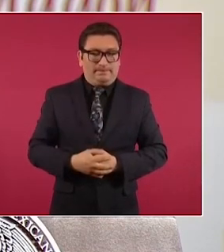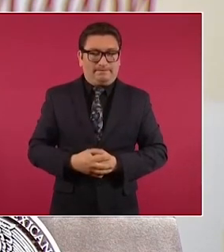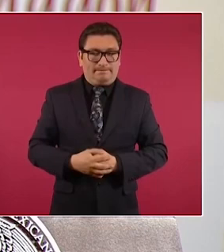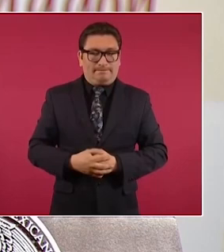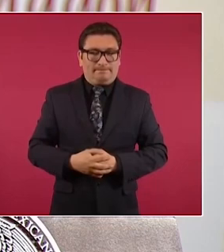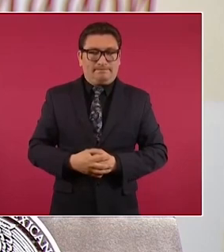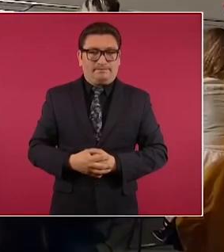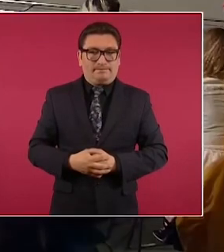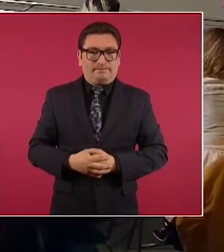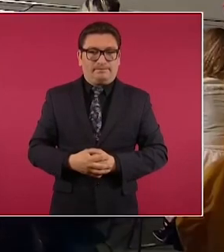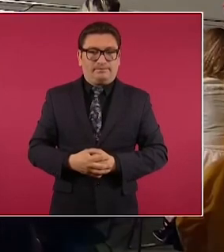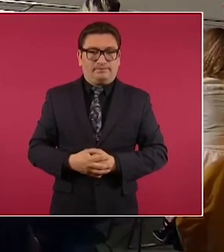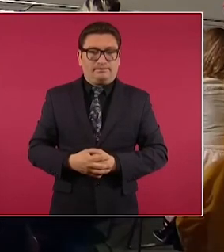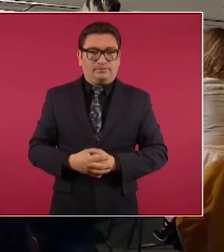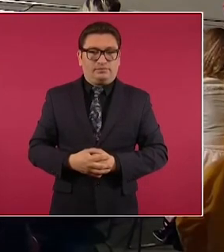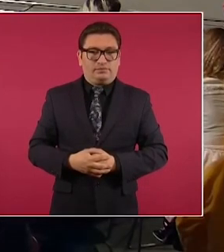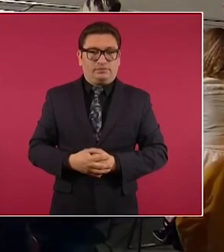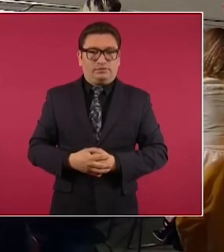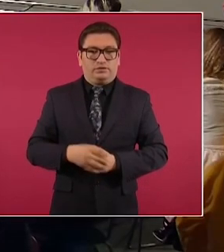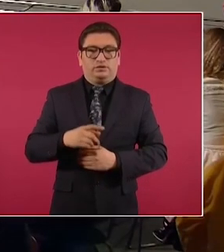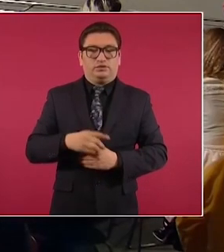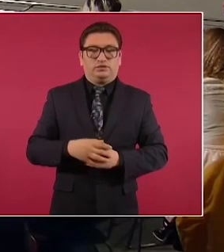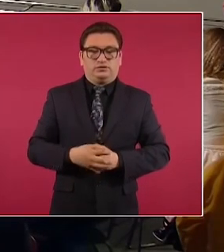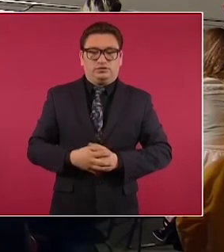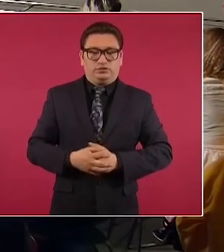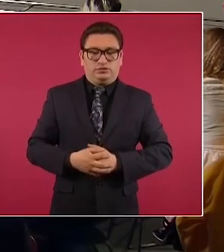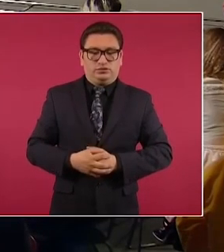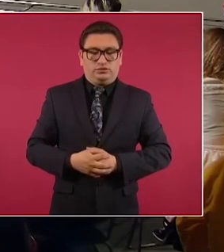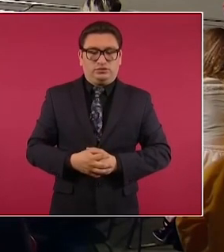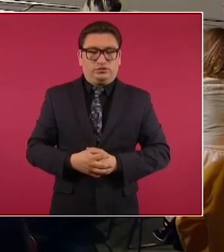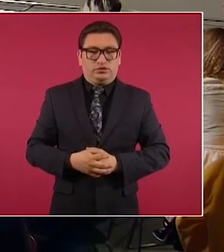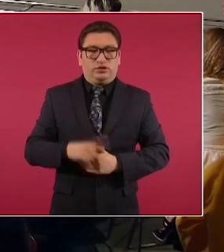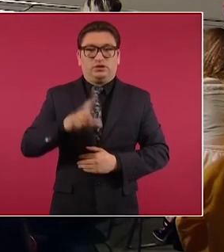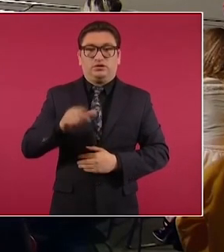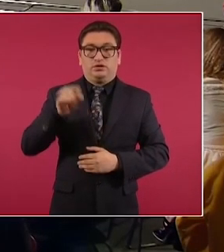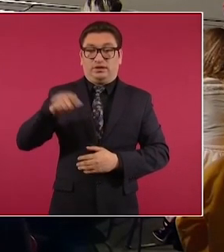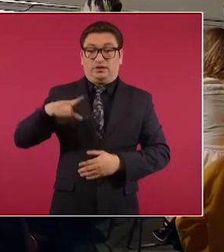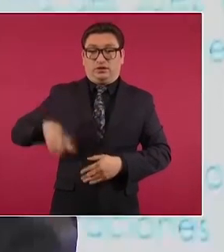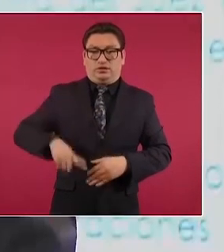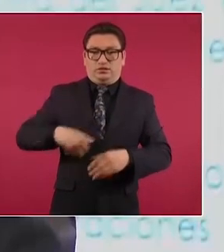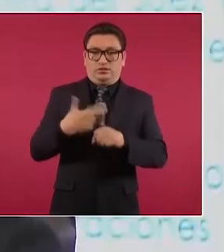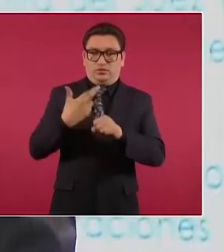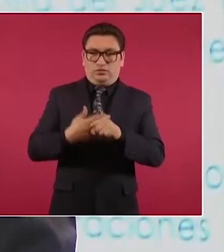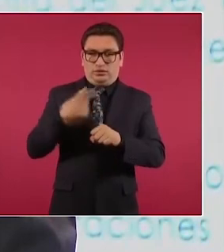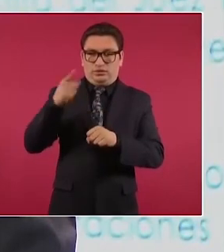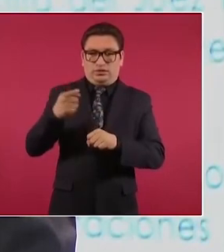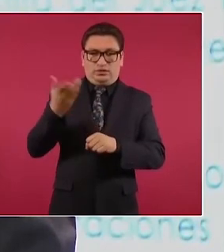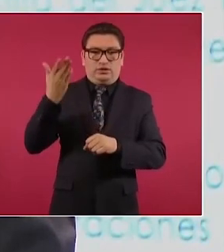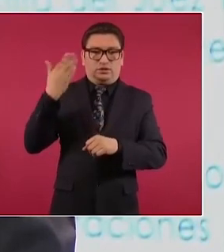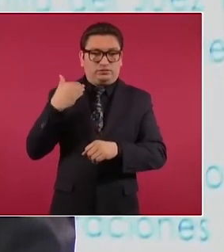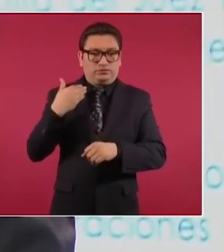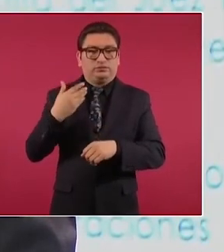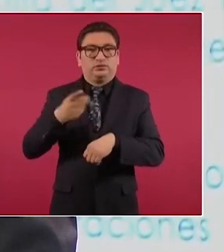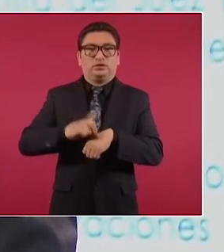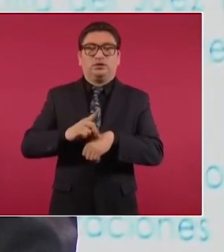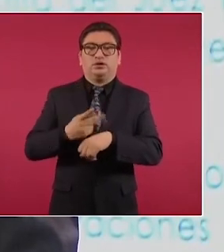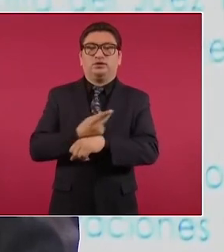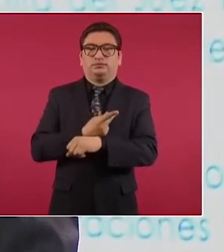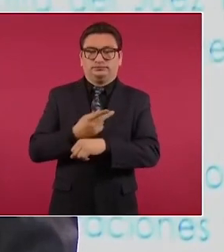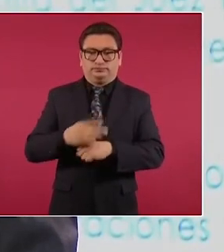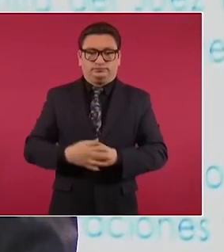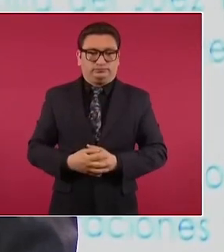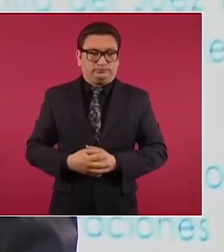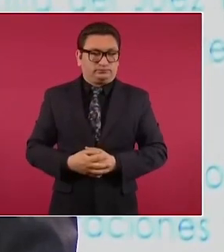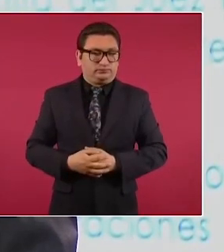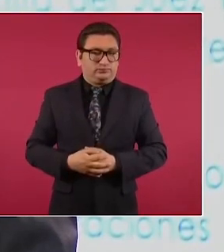señalar que luego de concluido su encargo como gobernador el pasado día 4 de octubre se